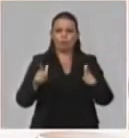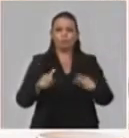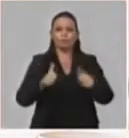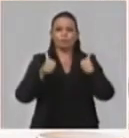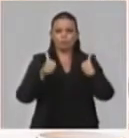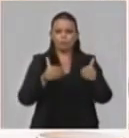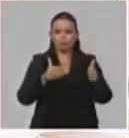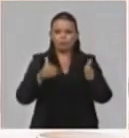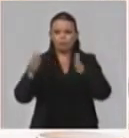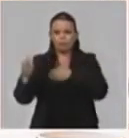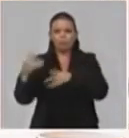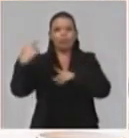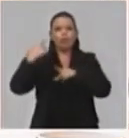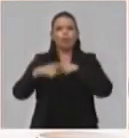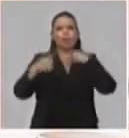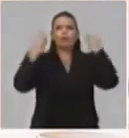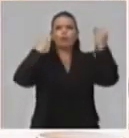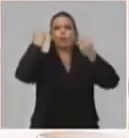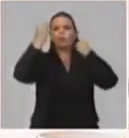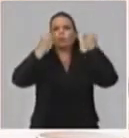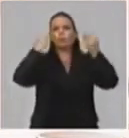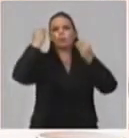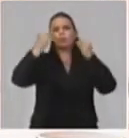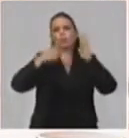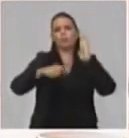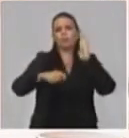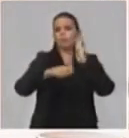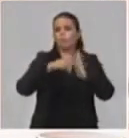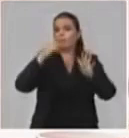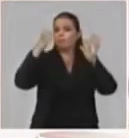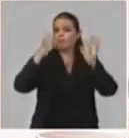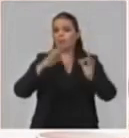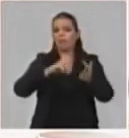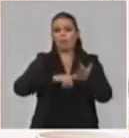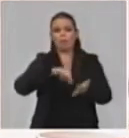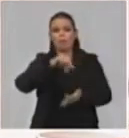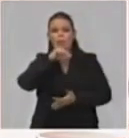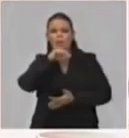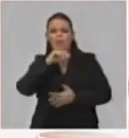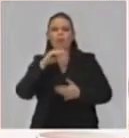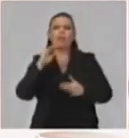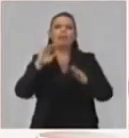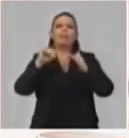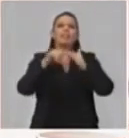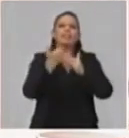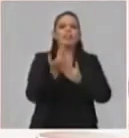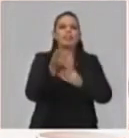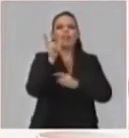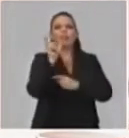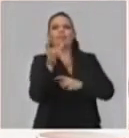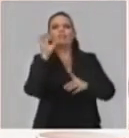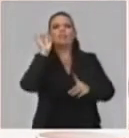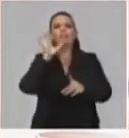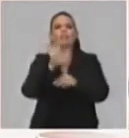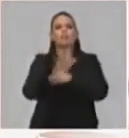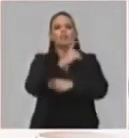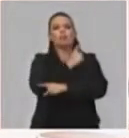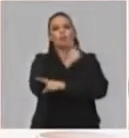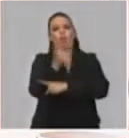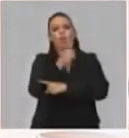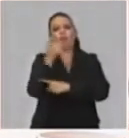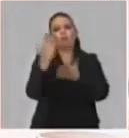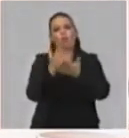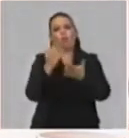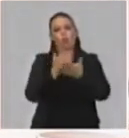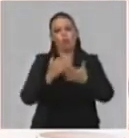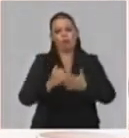preocupación permanente también de la población es el reinicio del curso escolar 2019-2020. Que incluso nos llega un correo, bueno, dicen